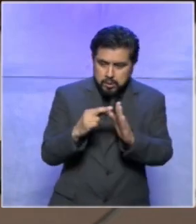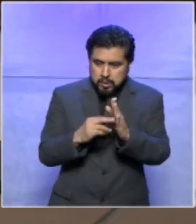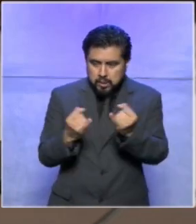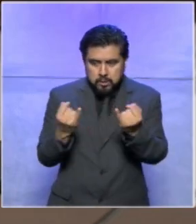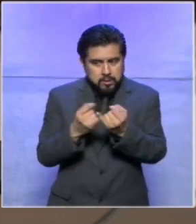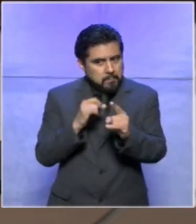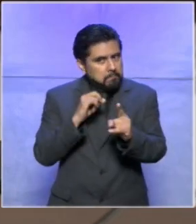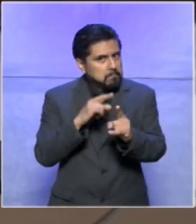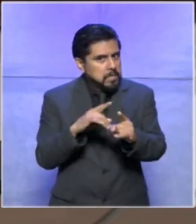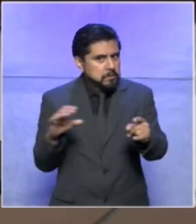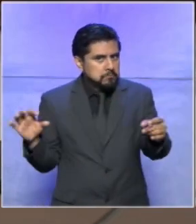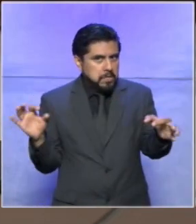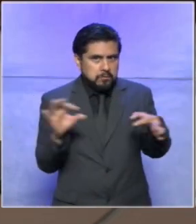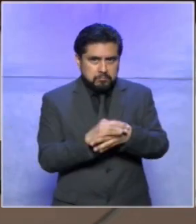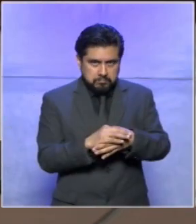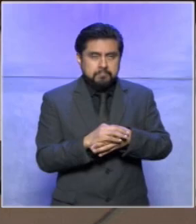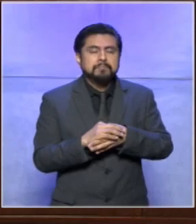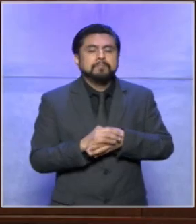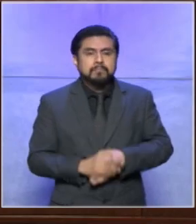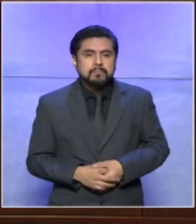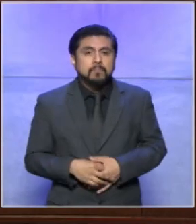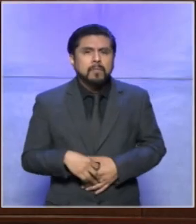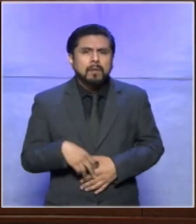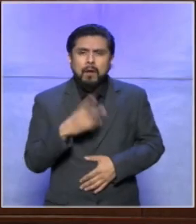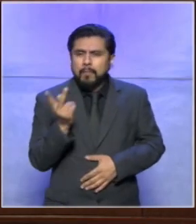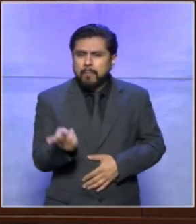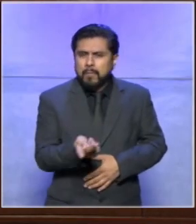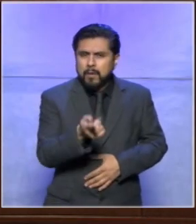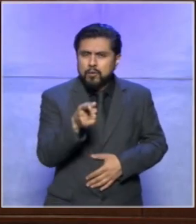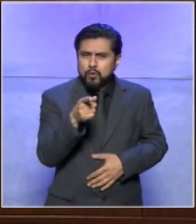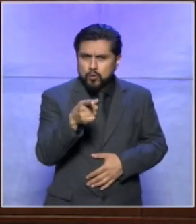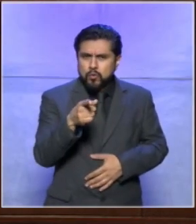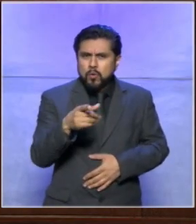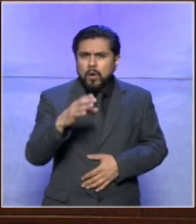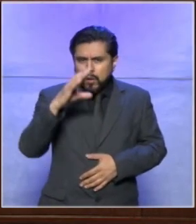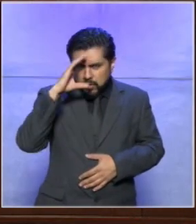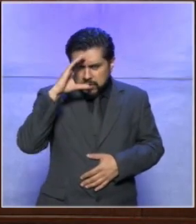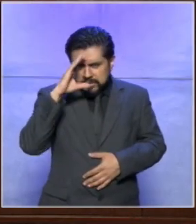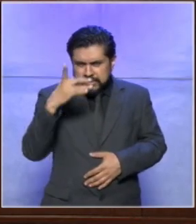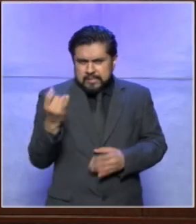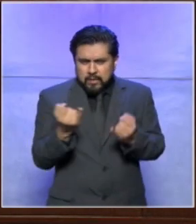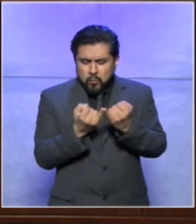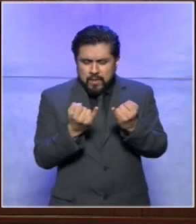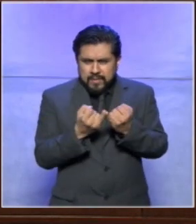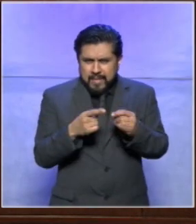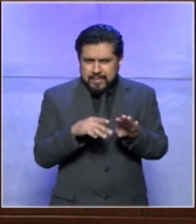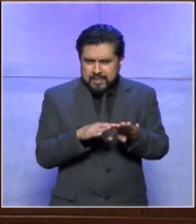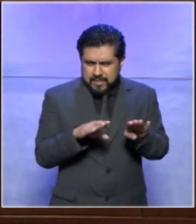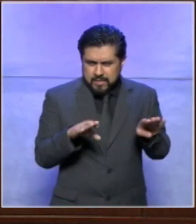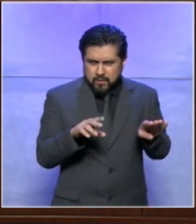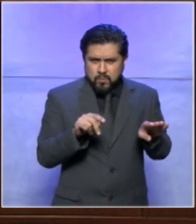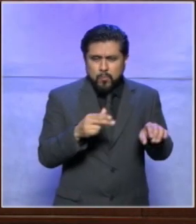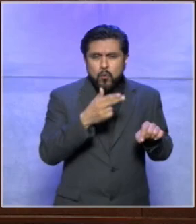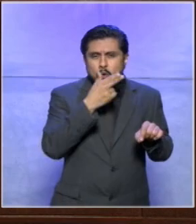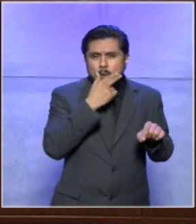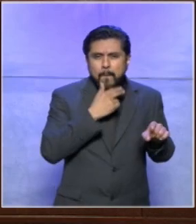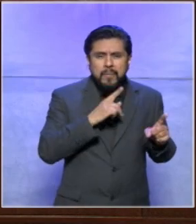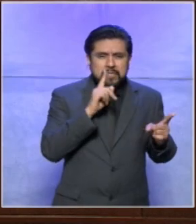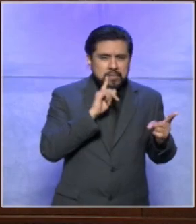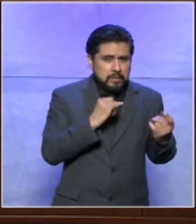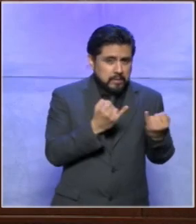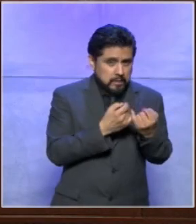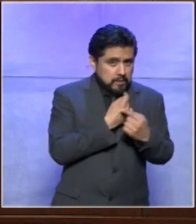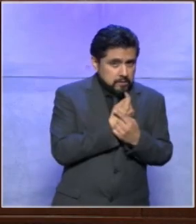entre todos muy bien y desde que tú conoces de la igualdad habías pensado en esa igualdad entre niñas